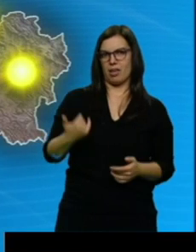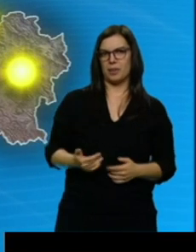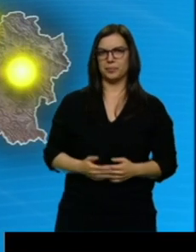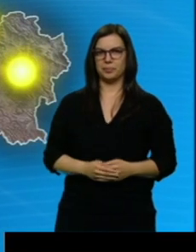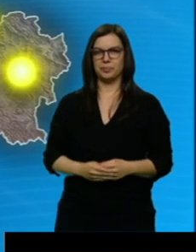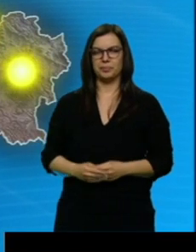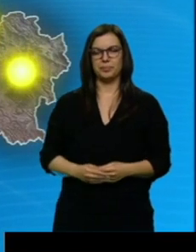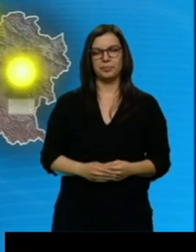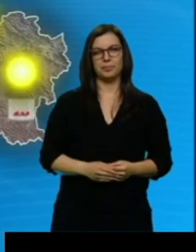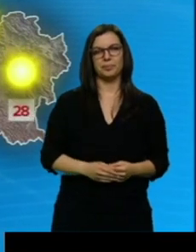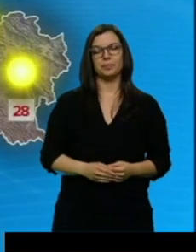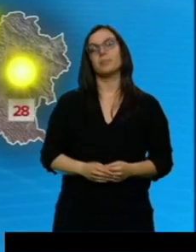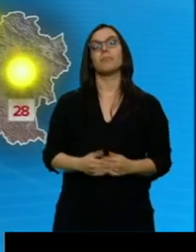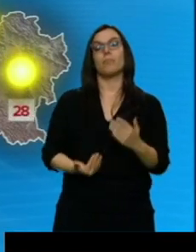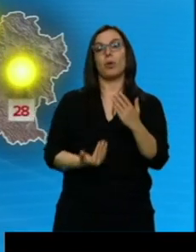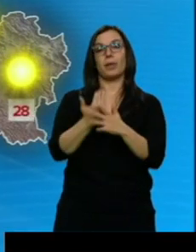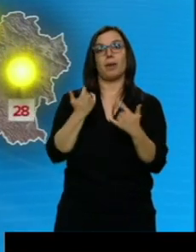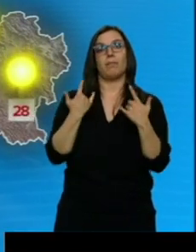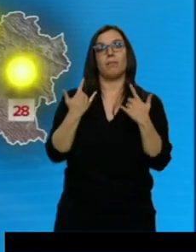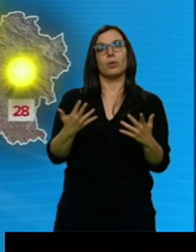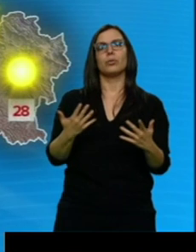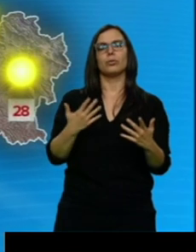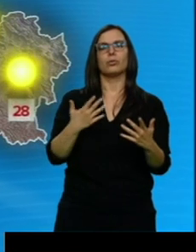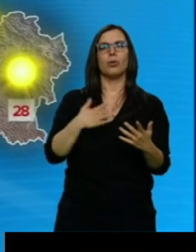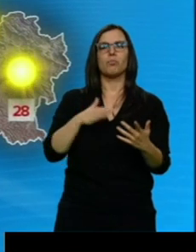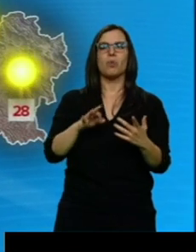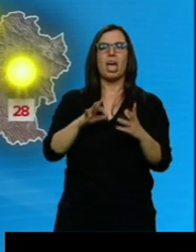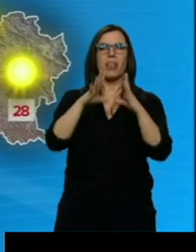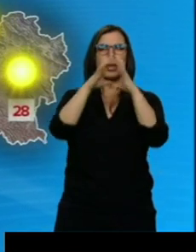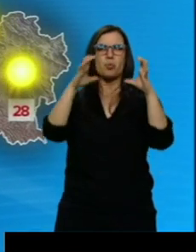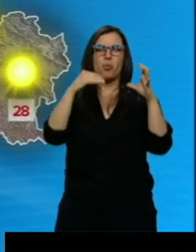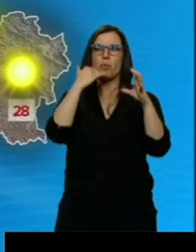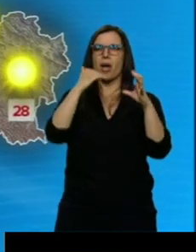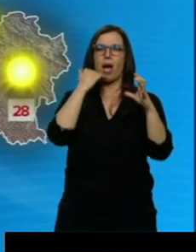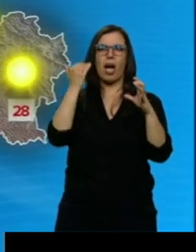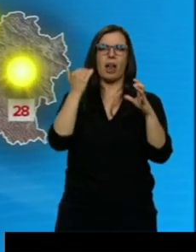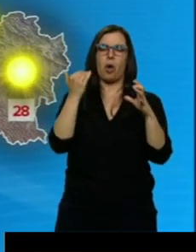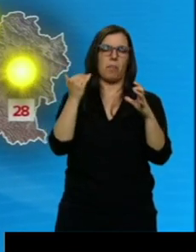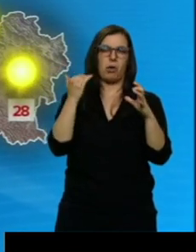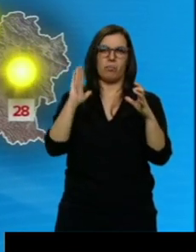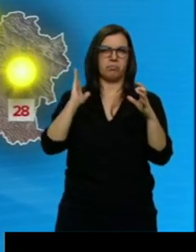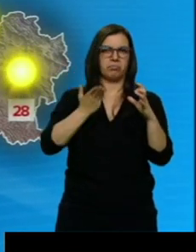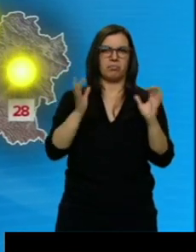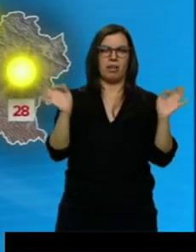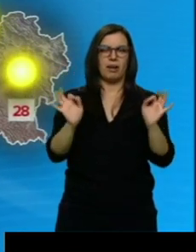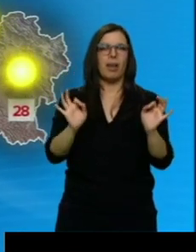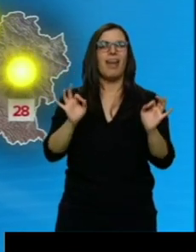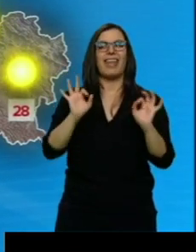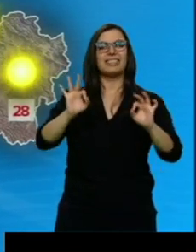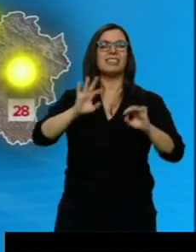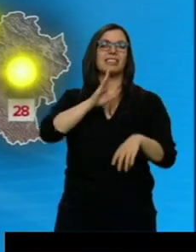A primera hora de la mañana, podría generar alguna nubosidad sin producir contratiempos, especialmente en el norte de León.